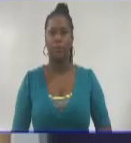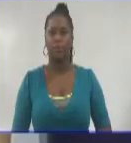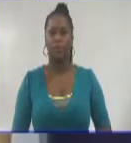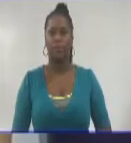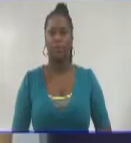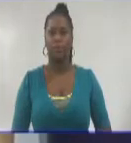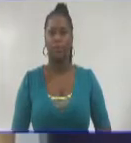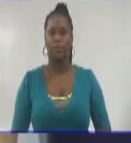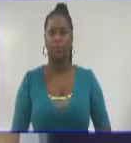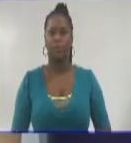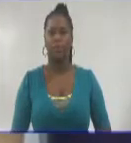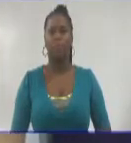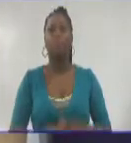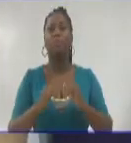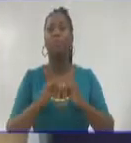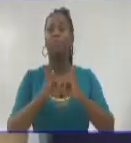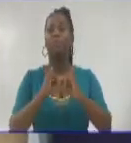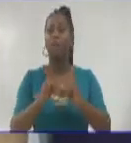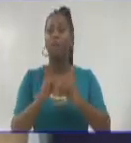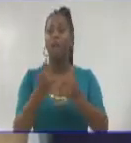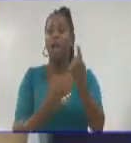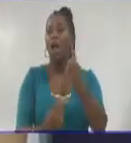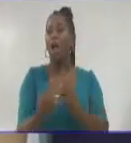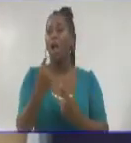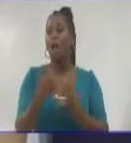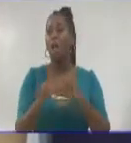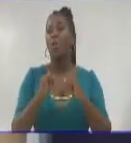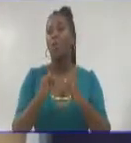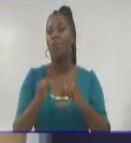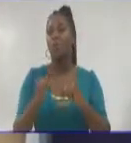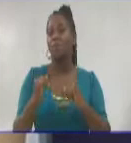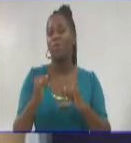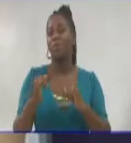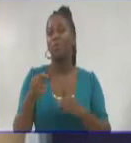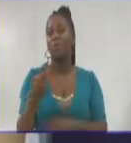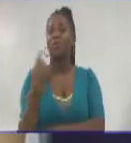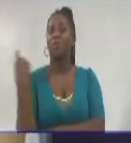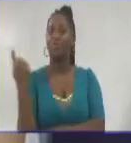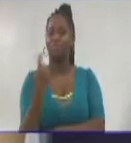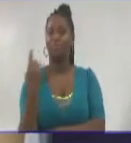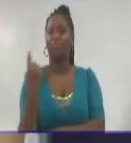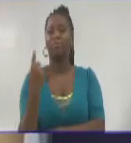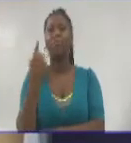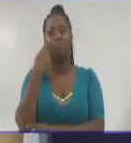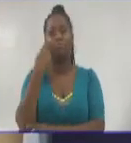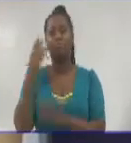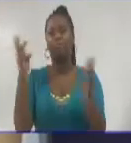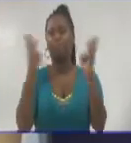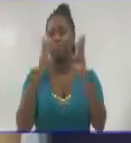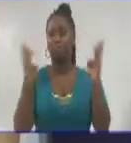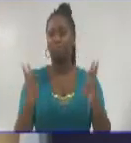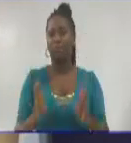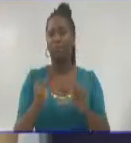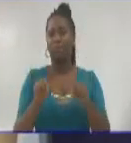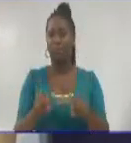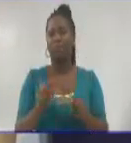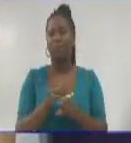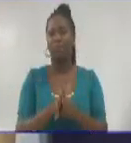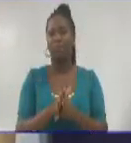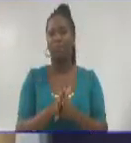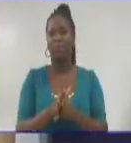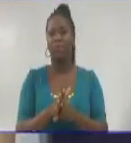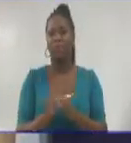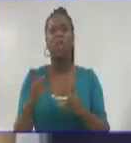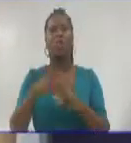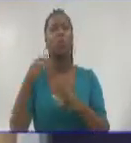Iniciamos nuestro recorrido por algunas de las informaciones de carácter nacional que aparecen en la red de redes y lo hacemos con el